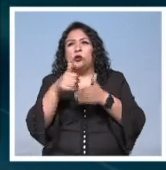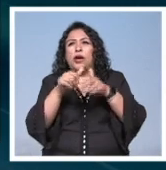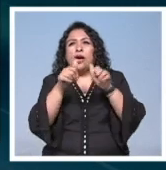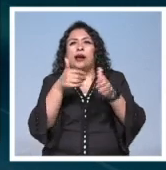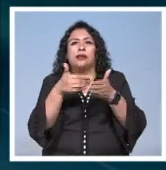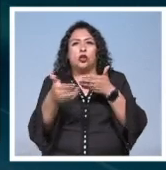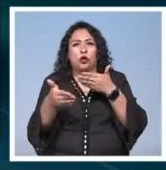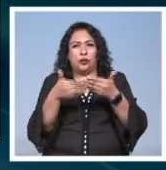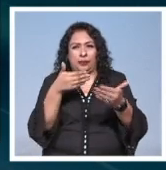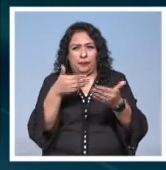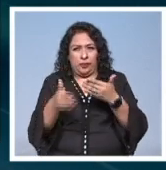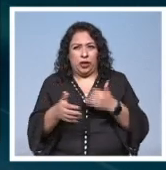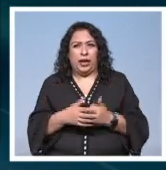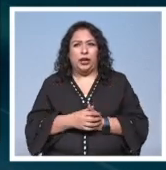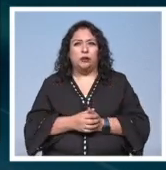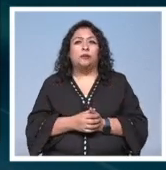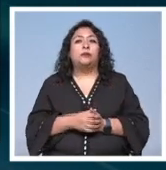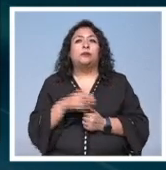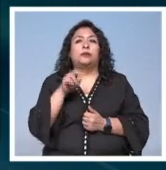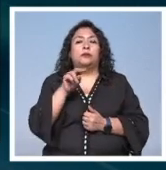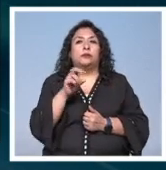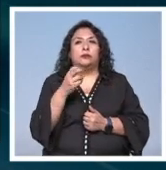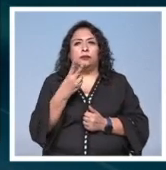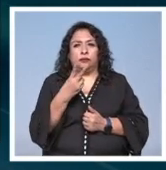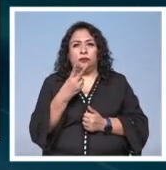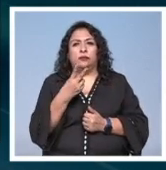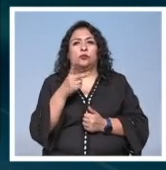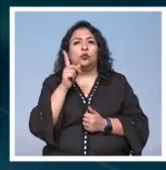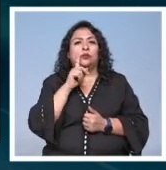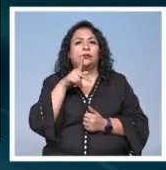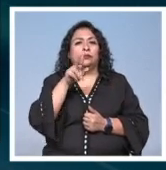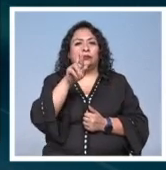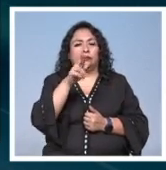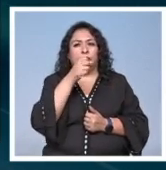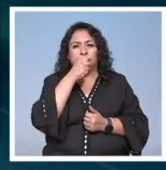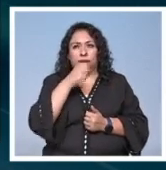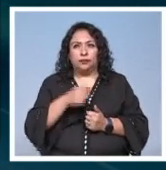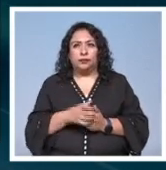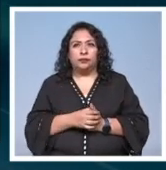Arte Contemporáneo Noticias 22 Karen Rivera